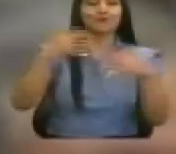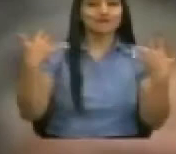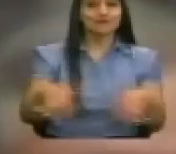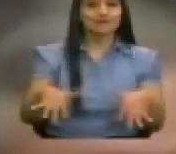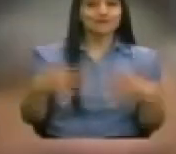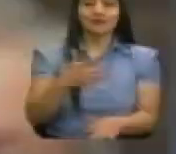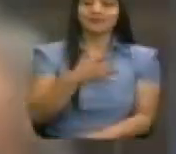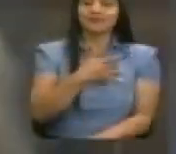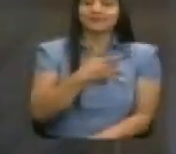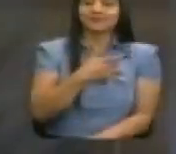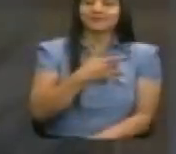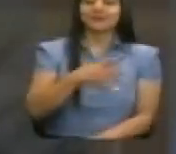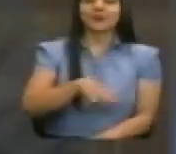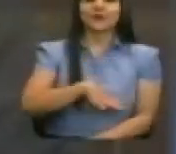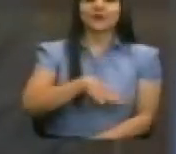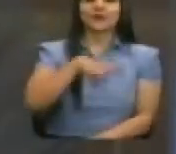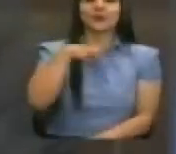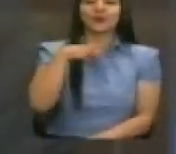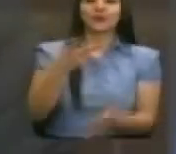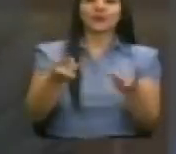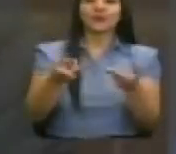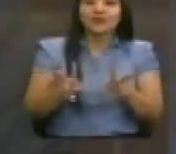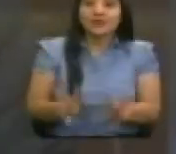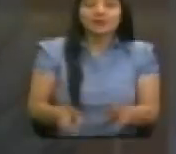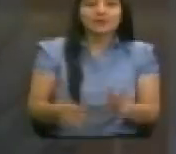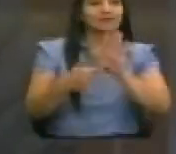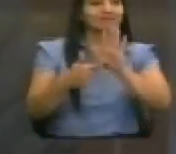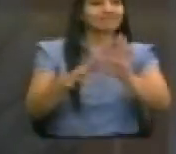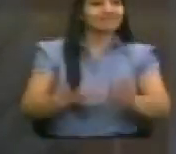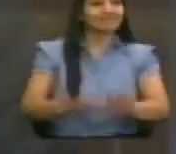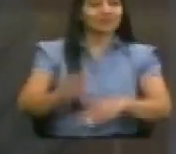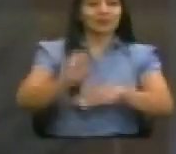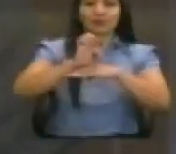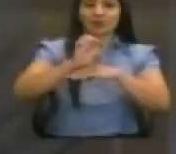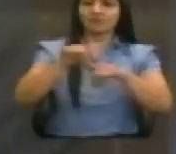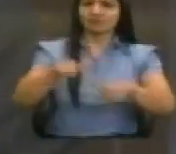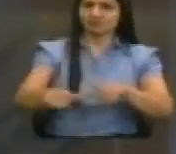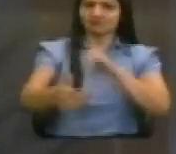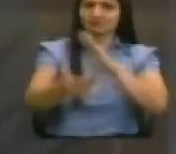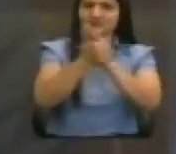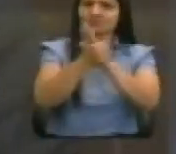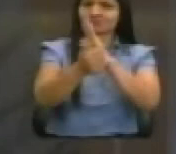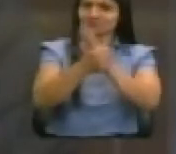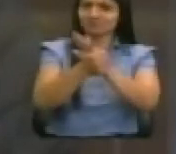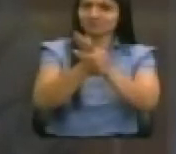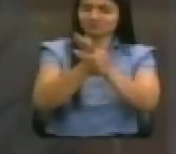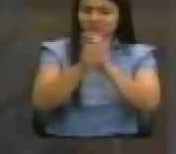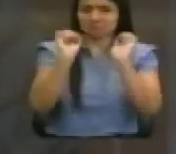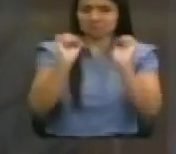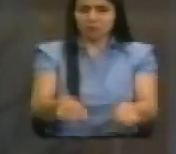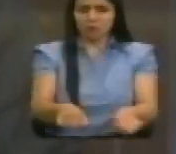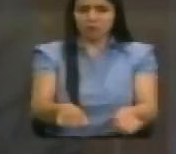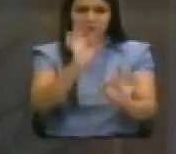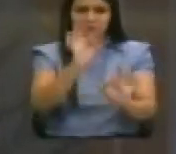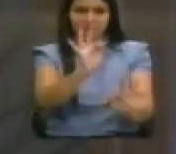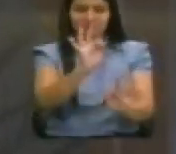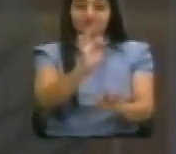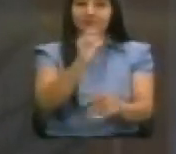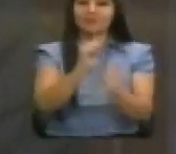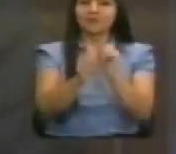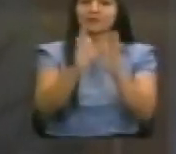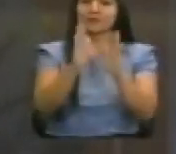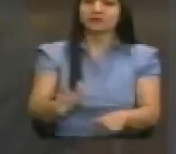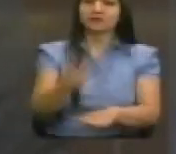orgullo y hacía conocer a nuestro país que aquí hay madera, que hay casta, que hay deportistas de